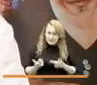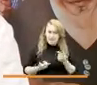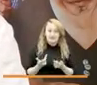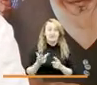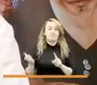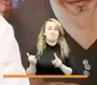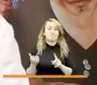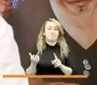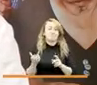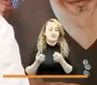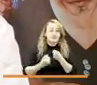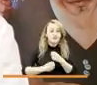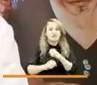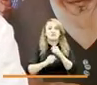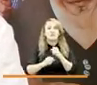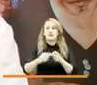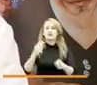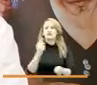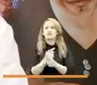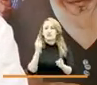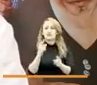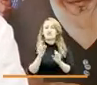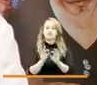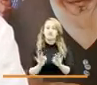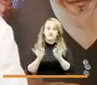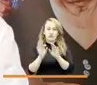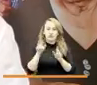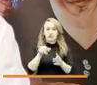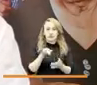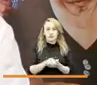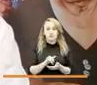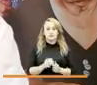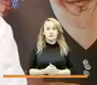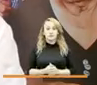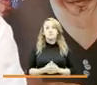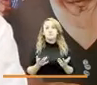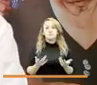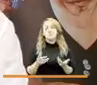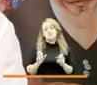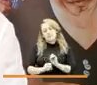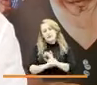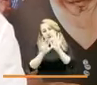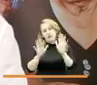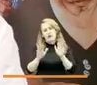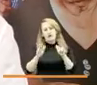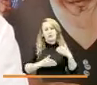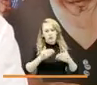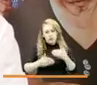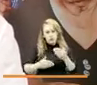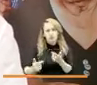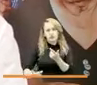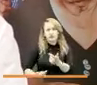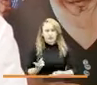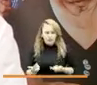pero cumplió y eso fue lo importante claro está en medio del camino en medio de la lucha